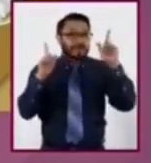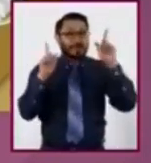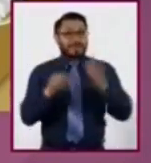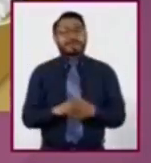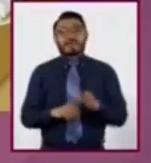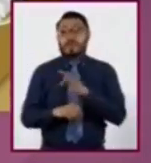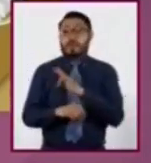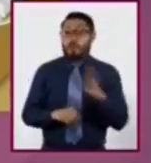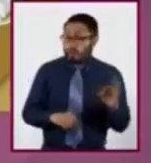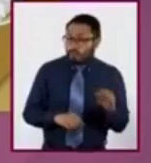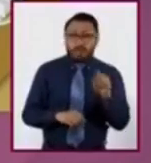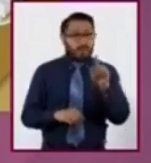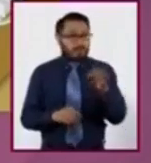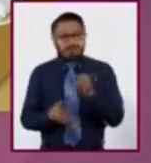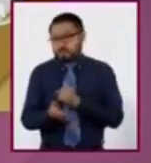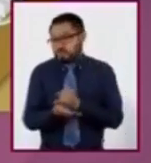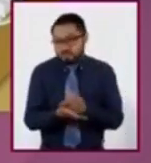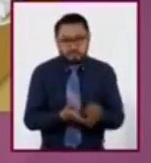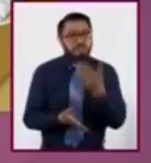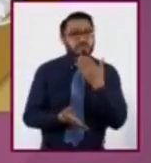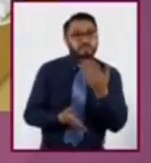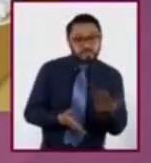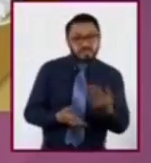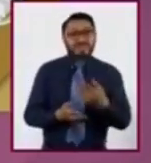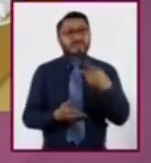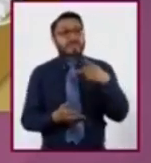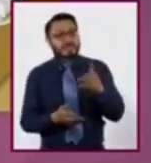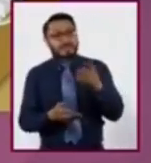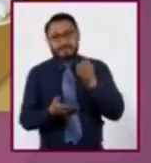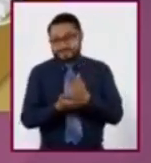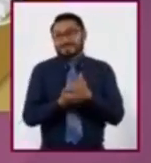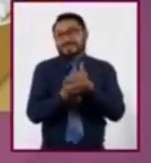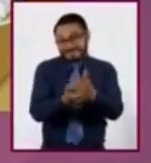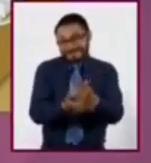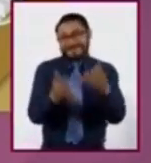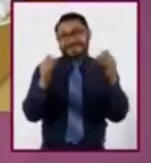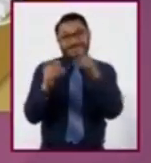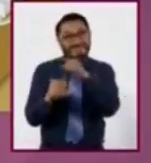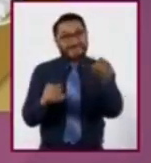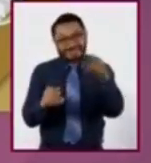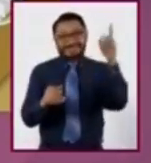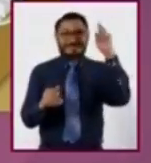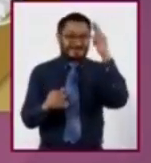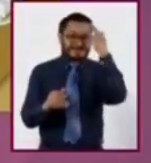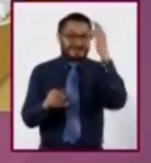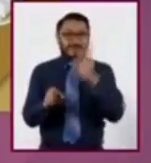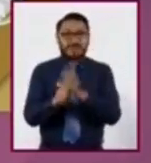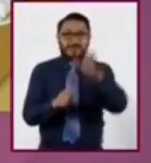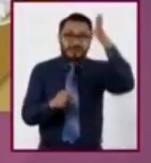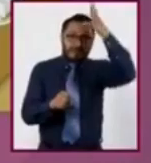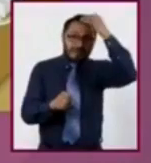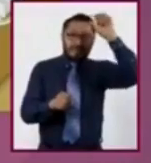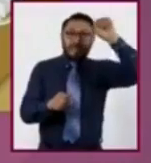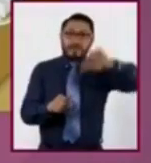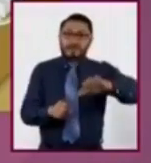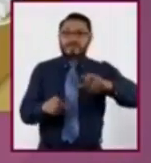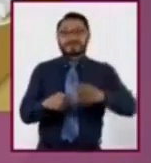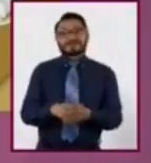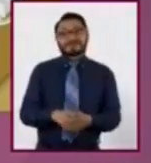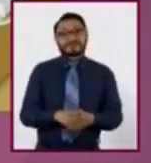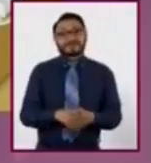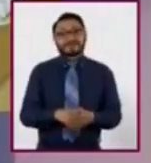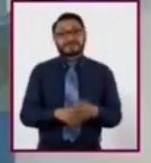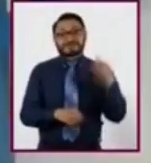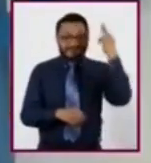puede ser como tú decidas. Y para ayudarles en casa a recordar lo aprendido en nuestra sesión, es tiempo de una